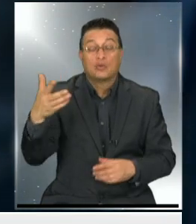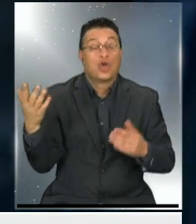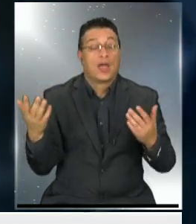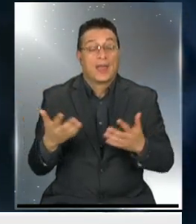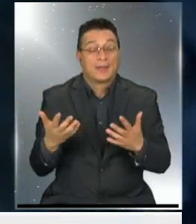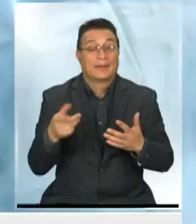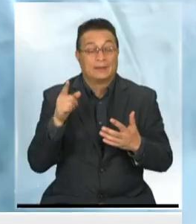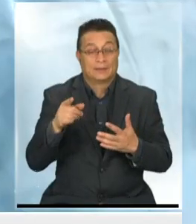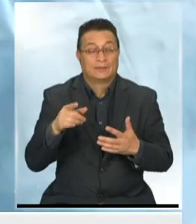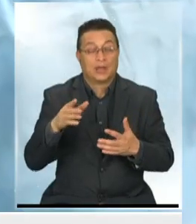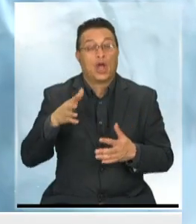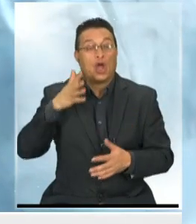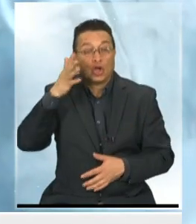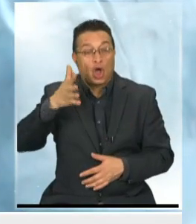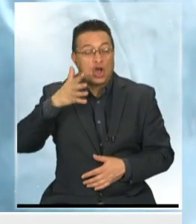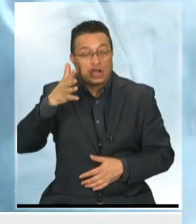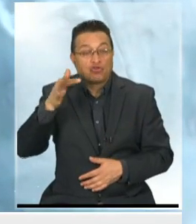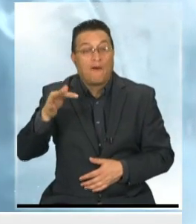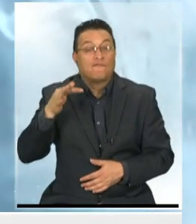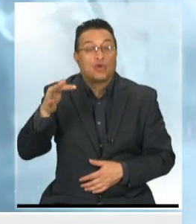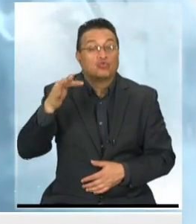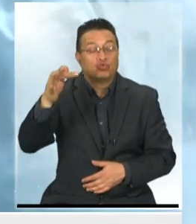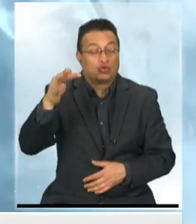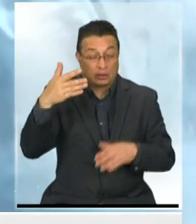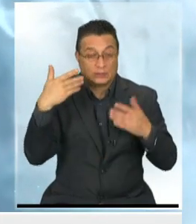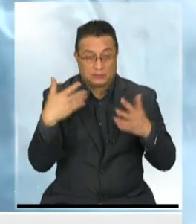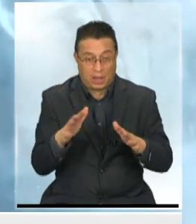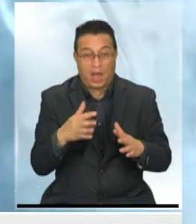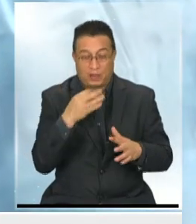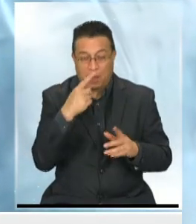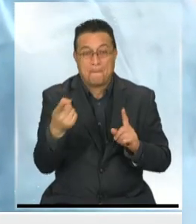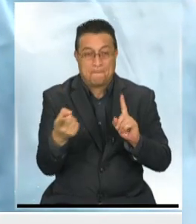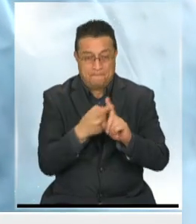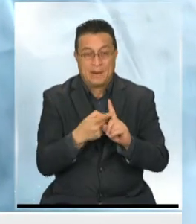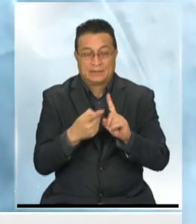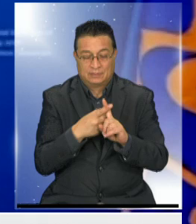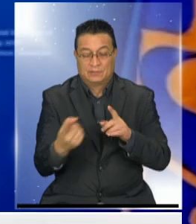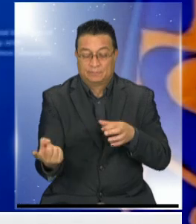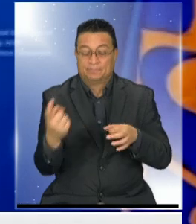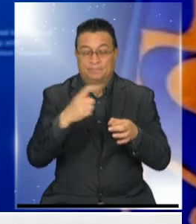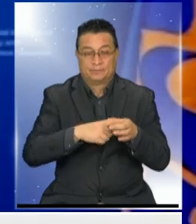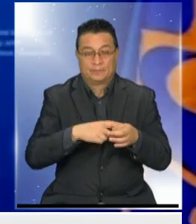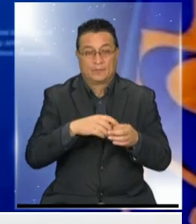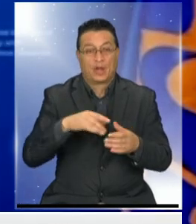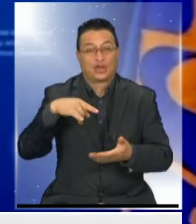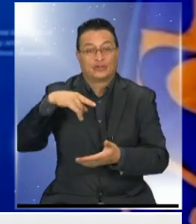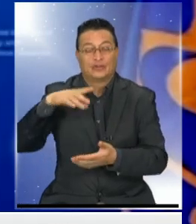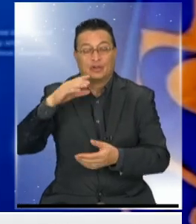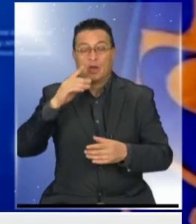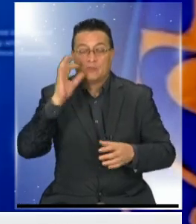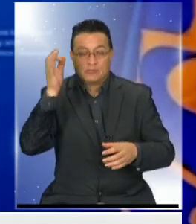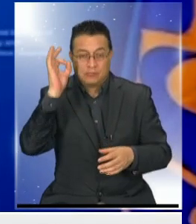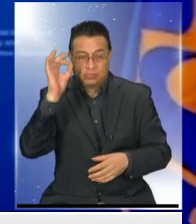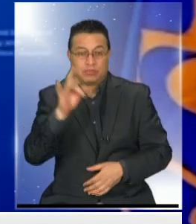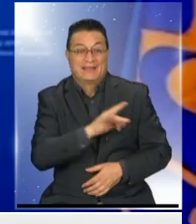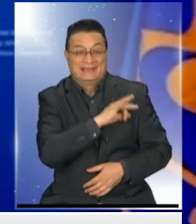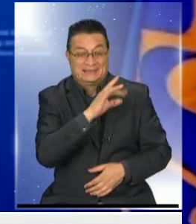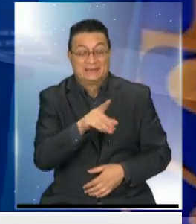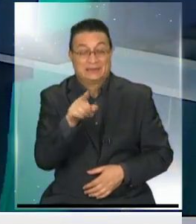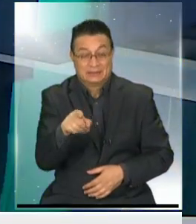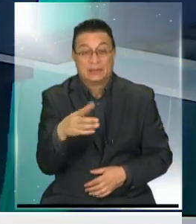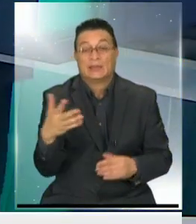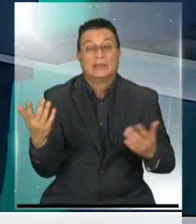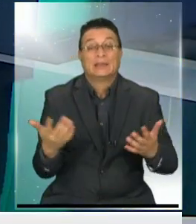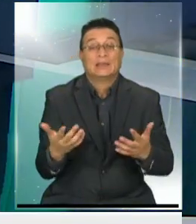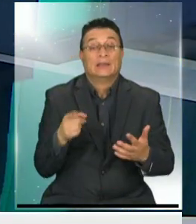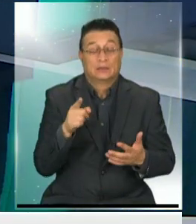Congreso del Futuro que ya se ha anunciado. Así es, va a estar participando de este Congreso chileno. Veamos algunos detalles de este Congreso